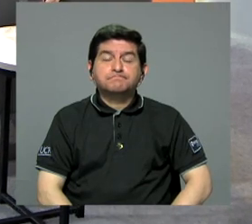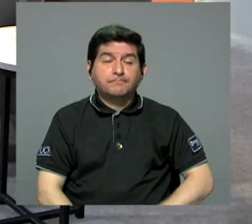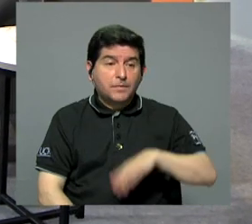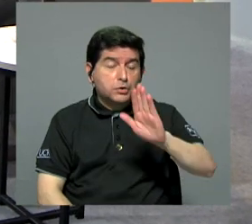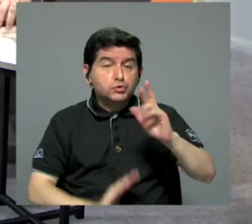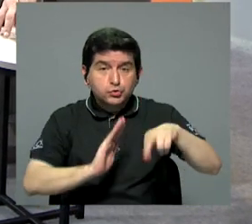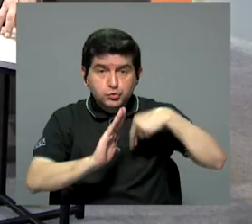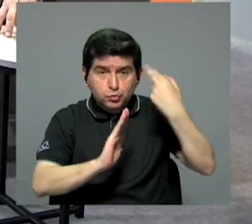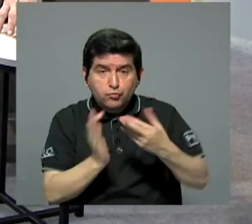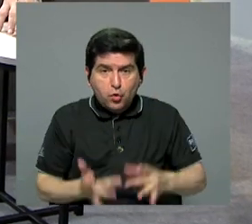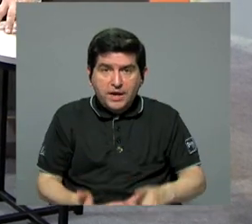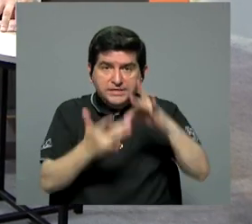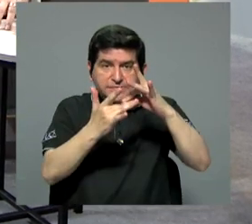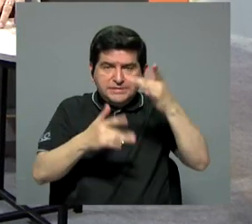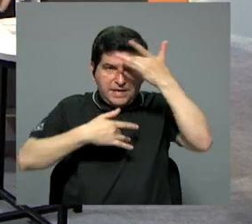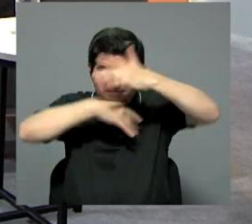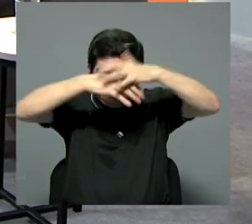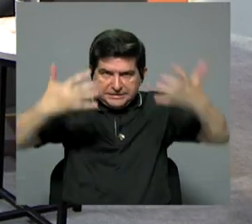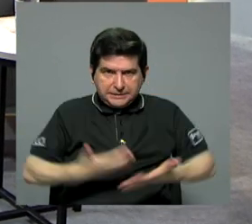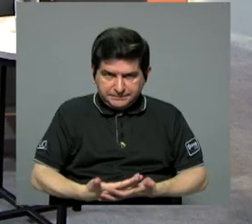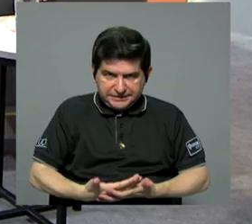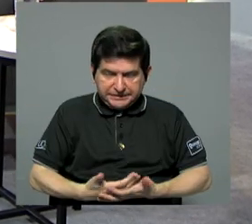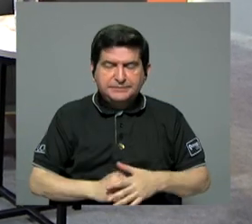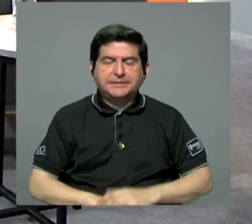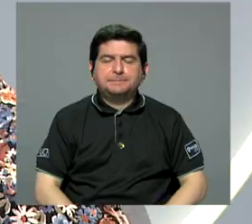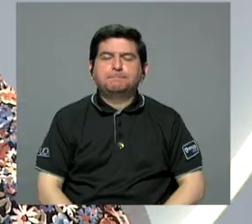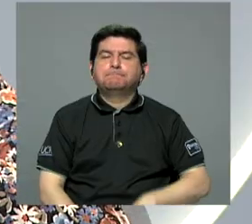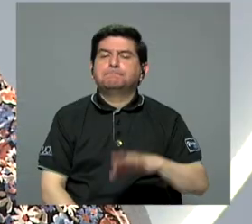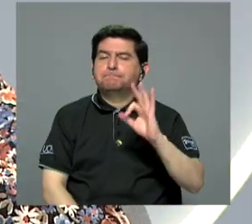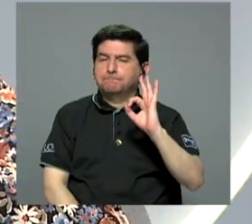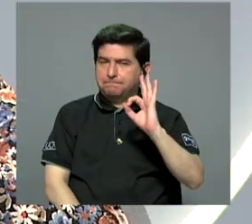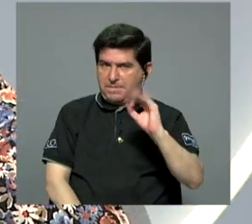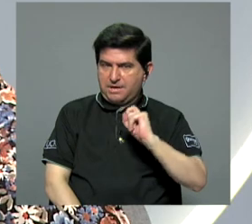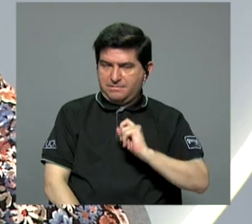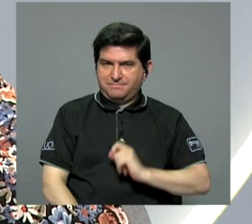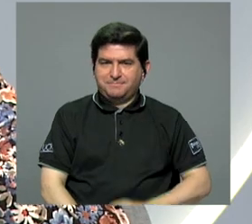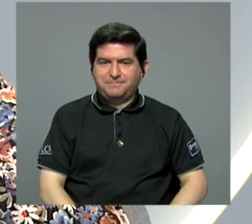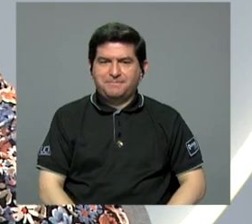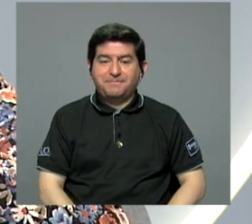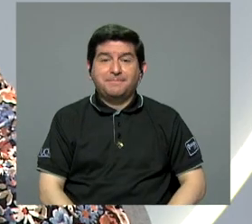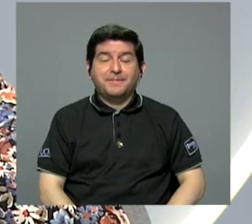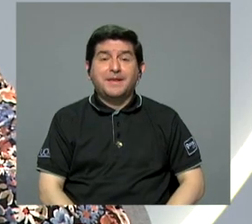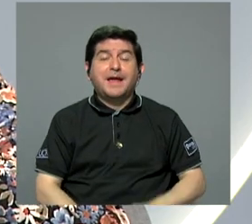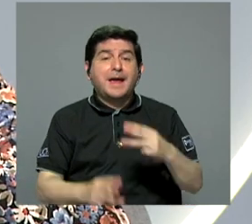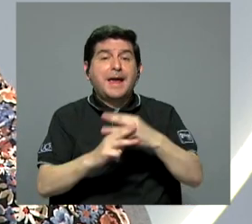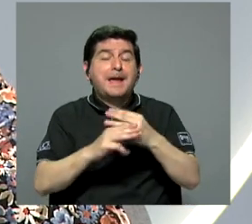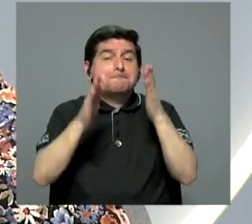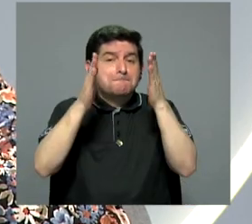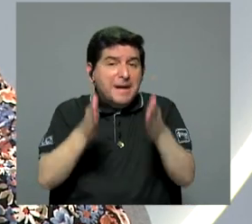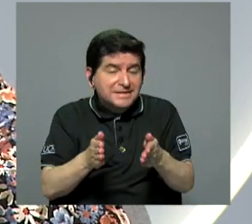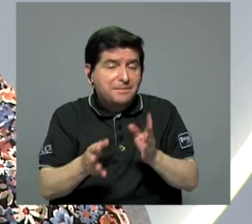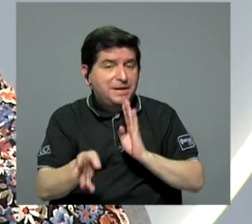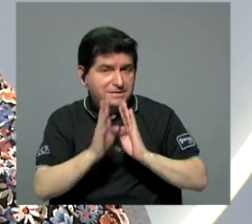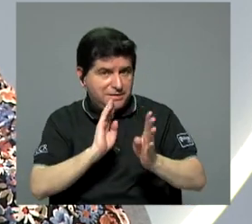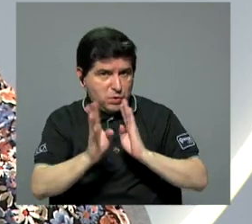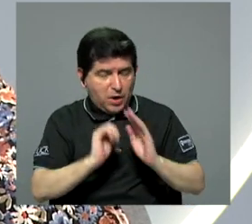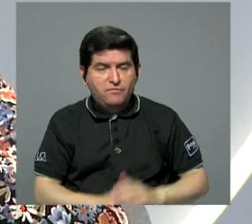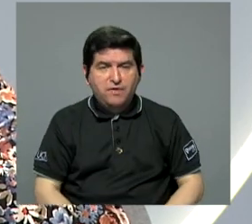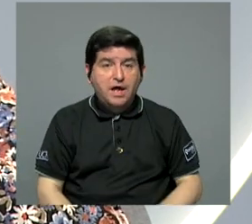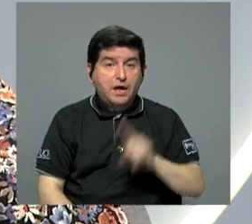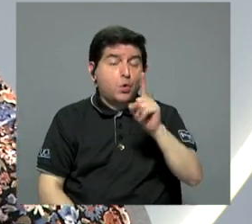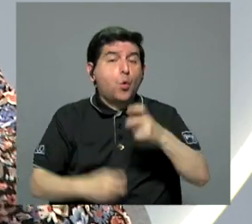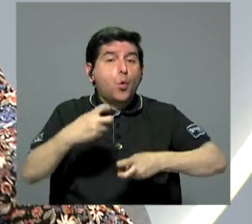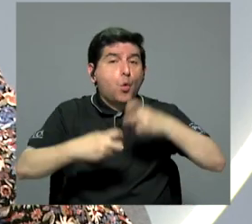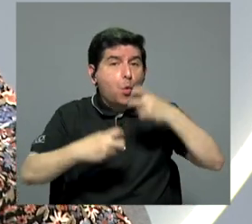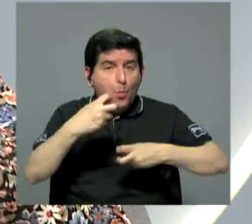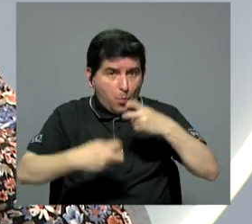su papel sobre todo en la pandemia. Bien, precisamente este matemático ha hablado de que uno